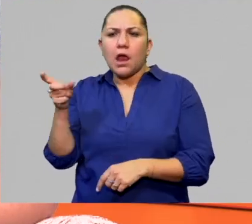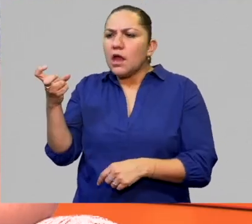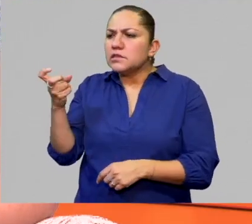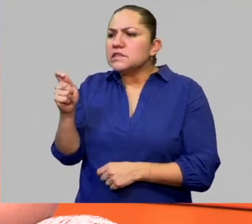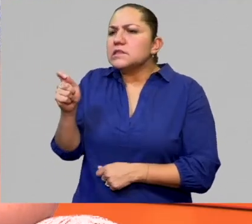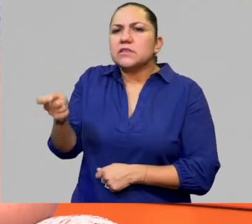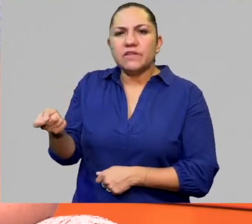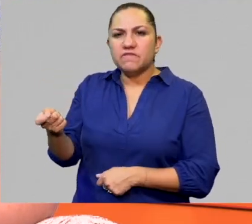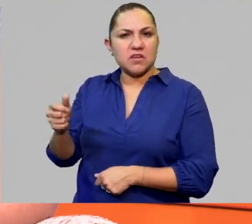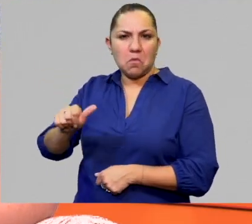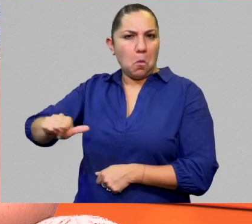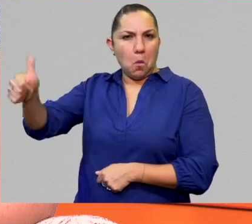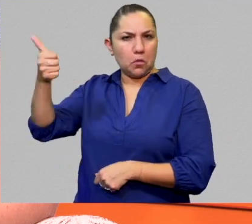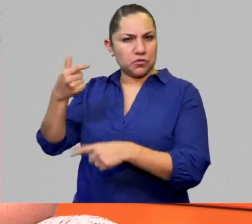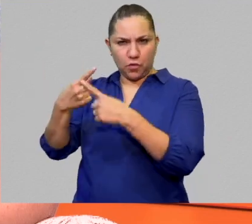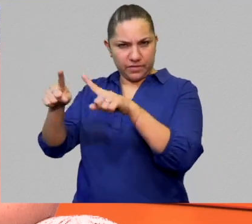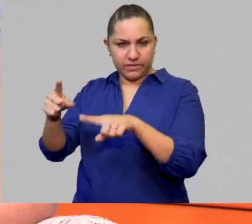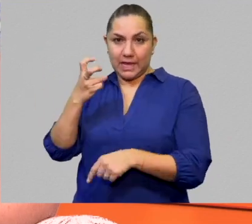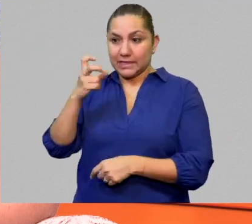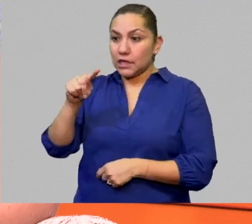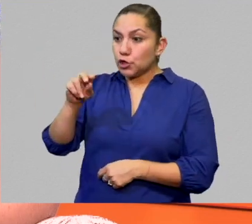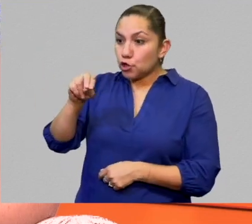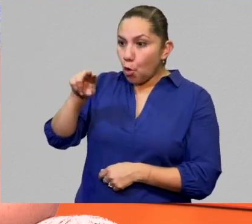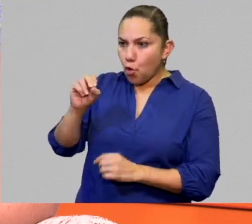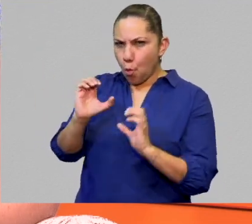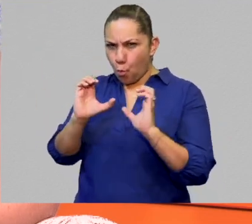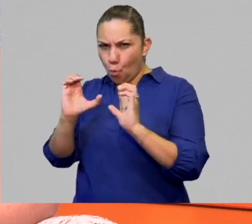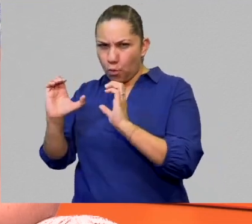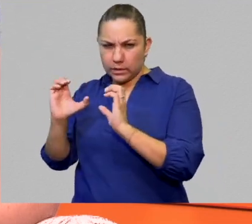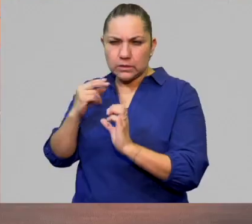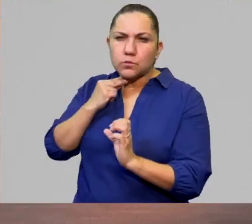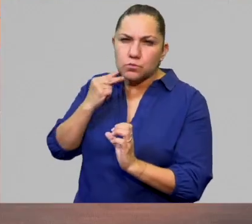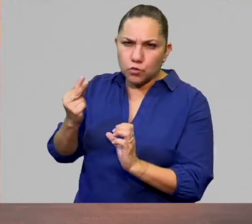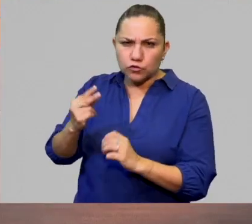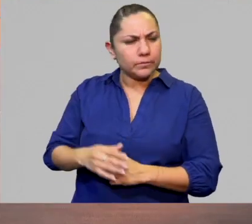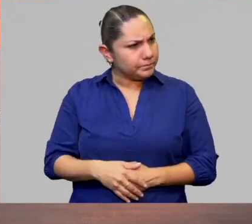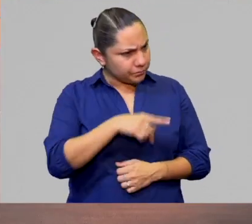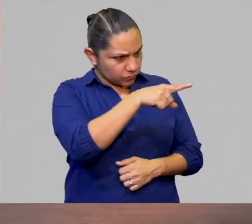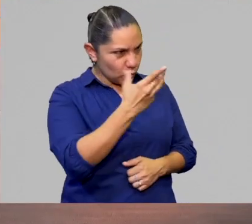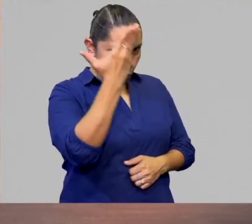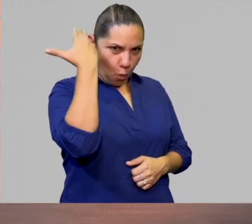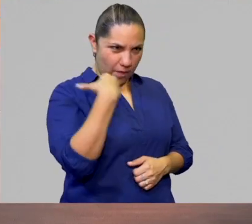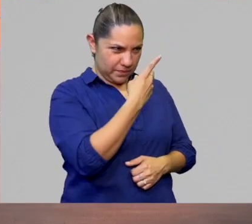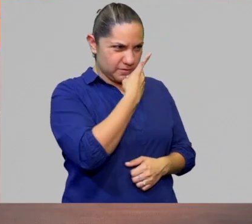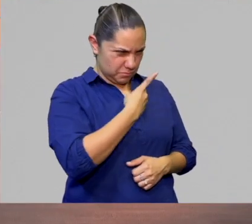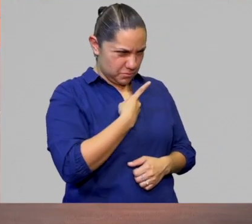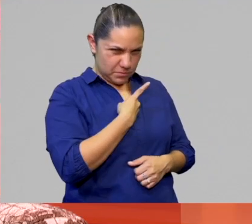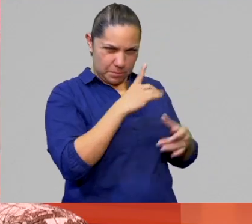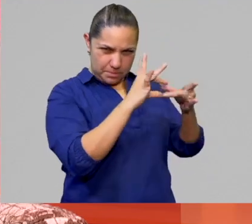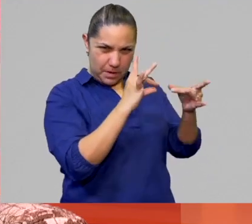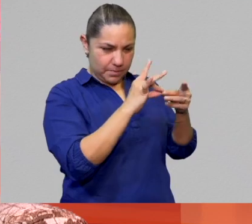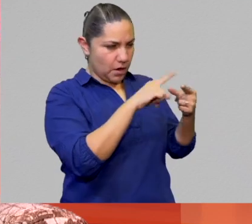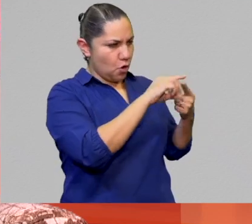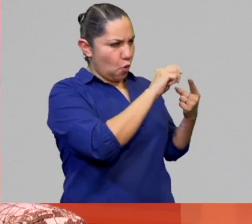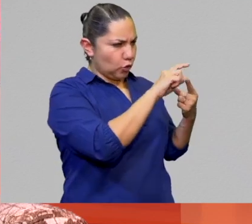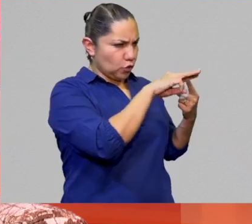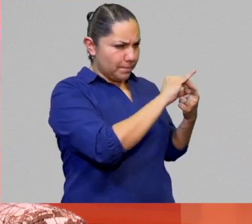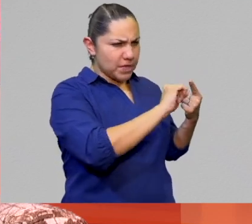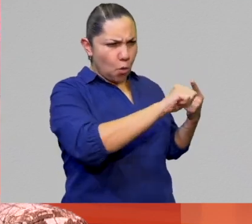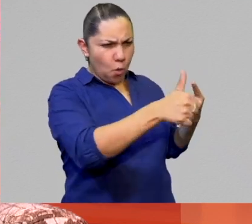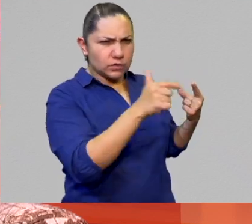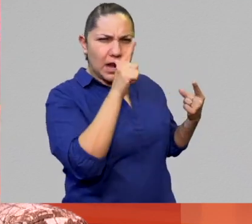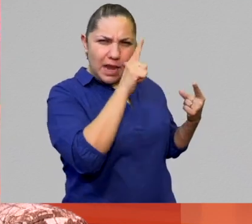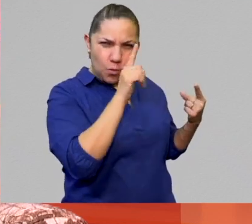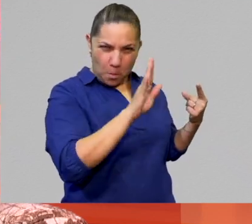Se determina el significado a través de los tonos. Me habías comentado incluso a qué lengua se parece